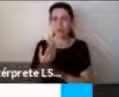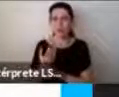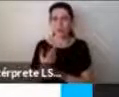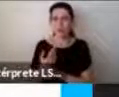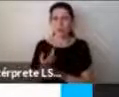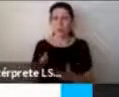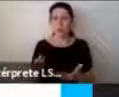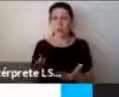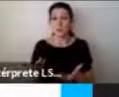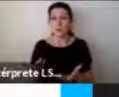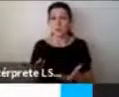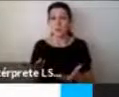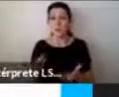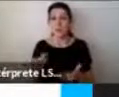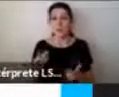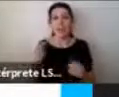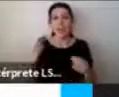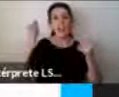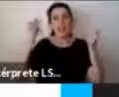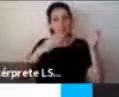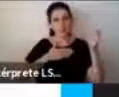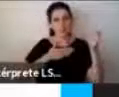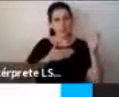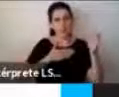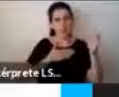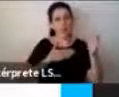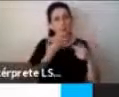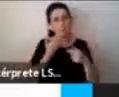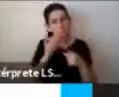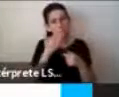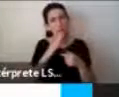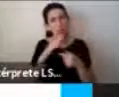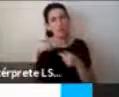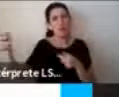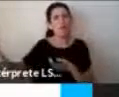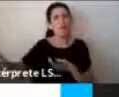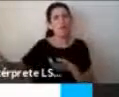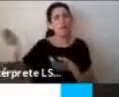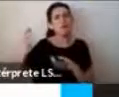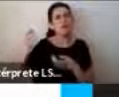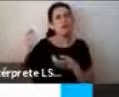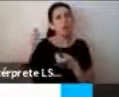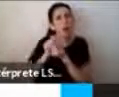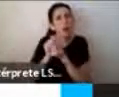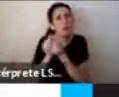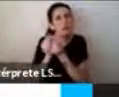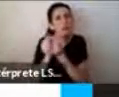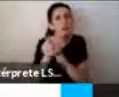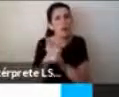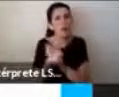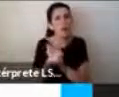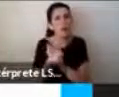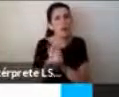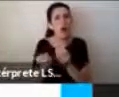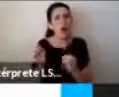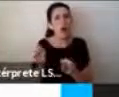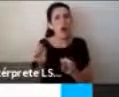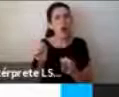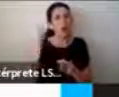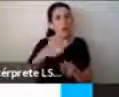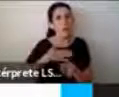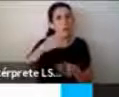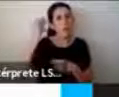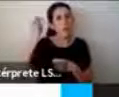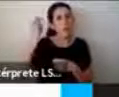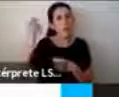ideas que tenemos se mejoren, se complementen, se tomen otra forma, sean más fuertes, o también